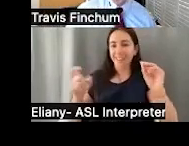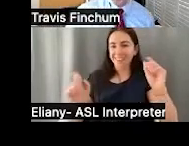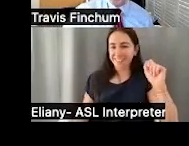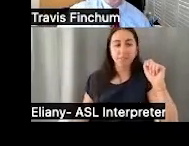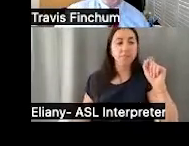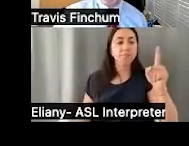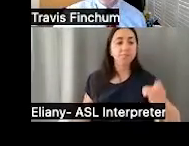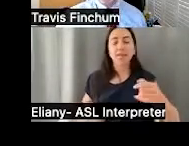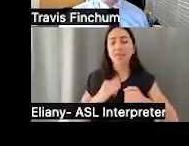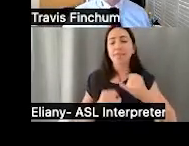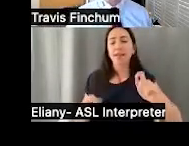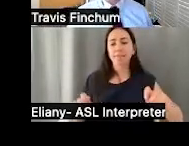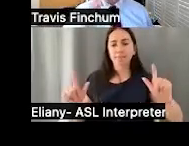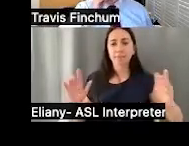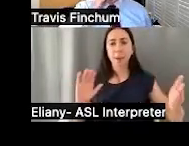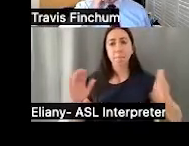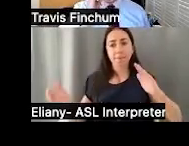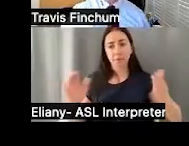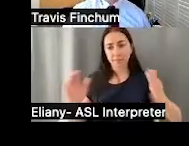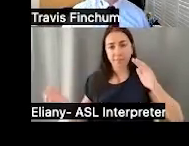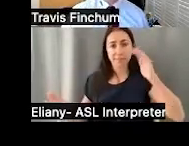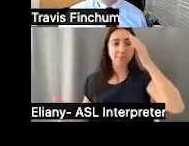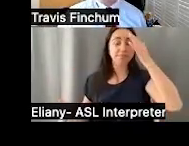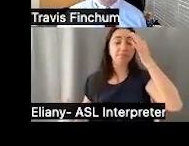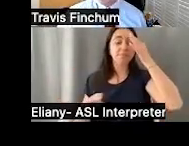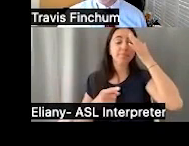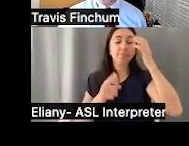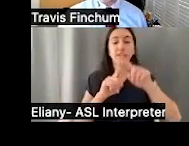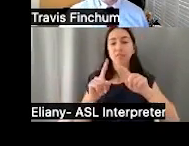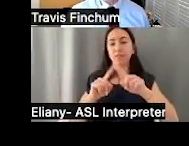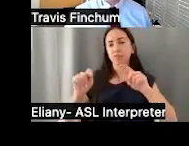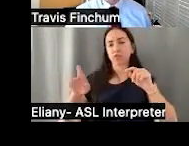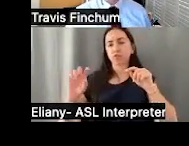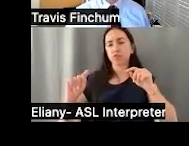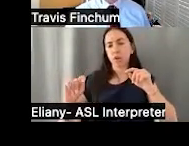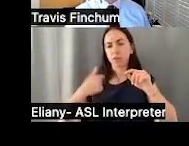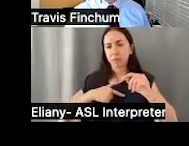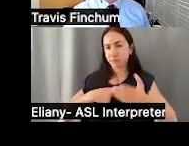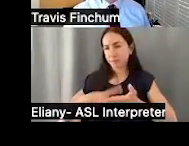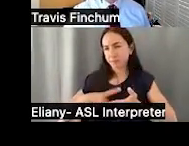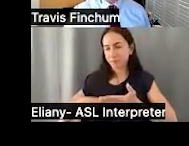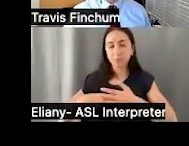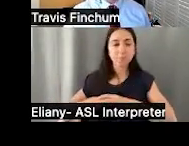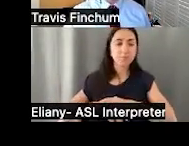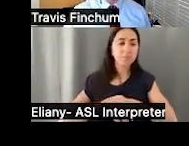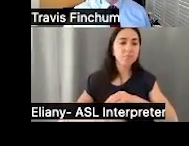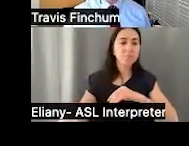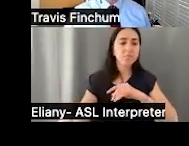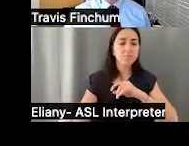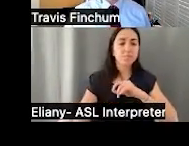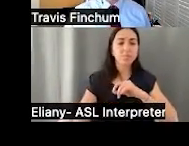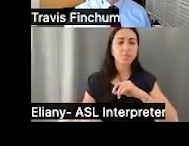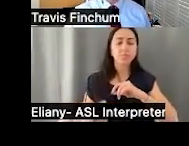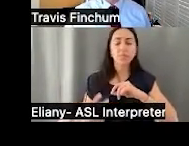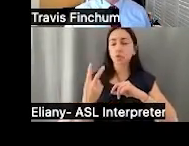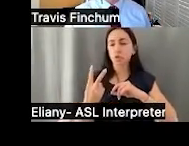impuestos. La última diapositiva. Aquí podemos comparar entre los distintos fideicomisos que hemos mencionado. Hemos